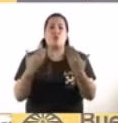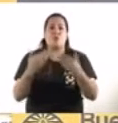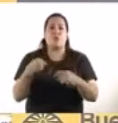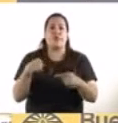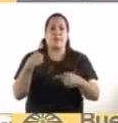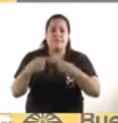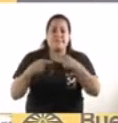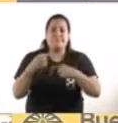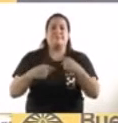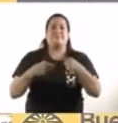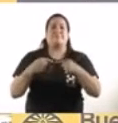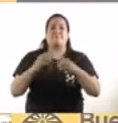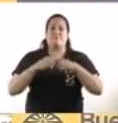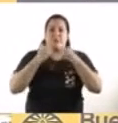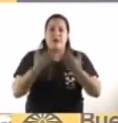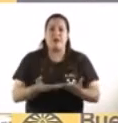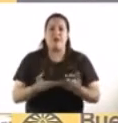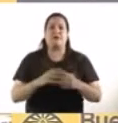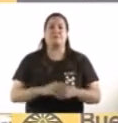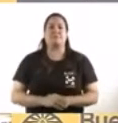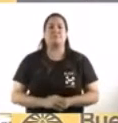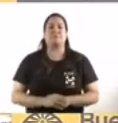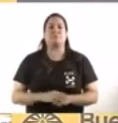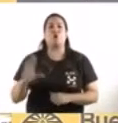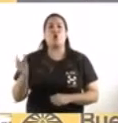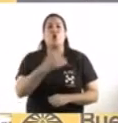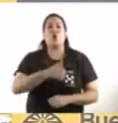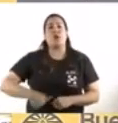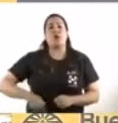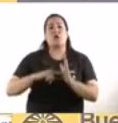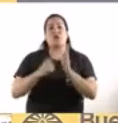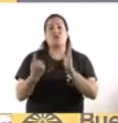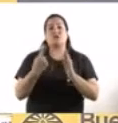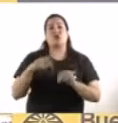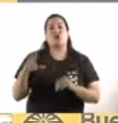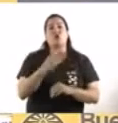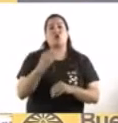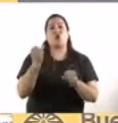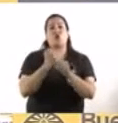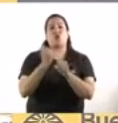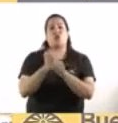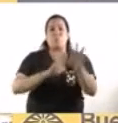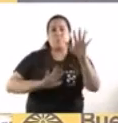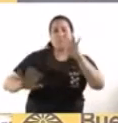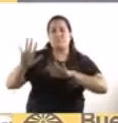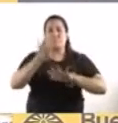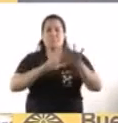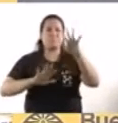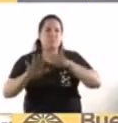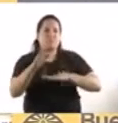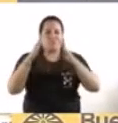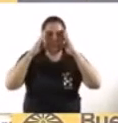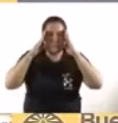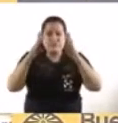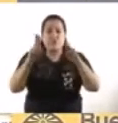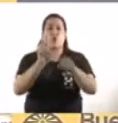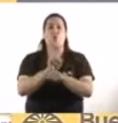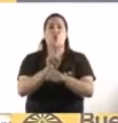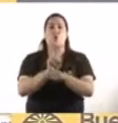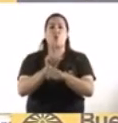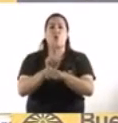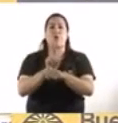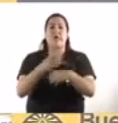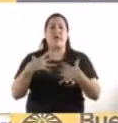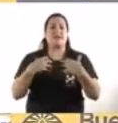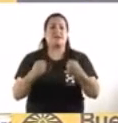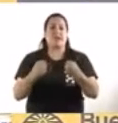poder salir adelante. Todo el gobierno de la ciudad está organizado y a disposición de ustedes, abocado al cuidado de